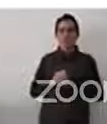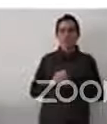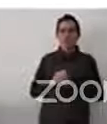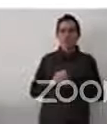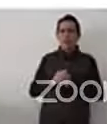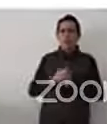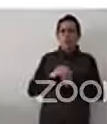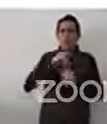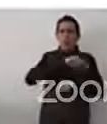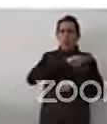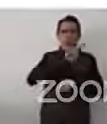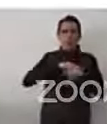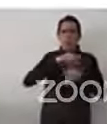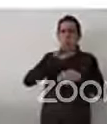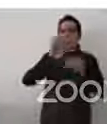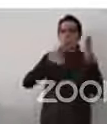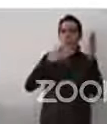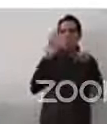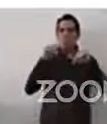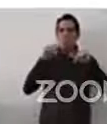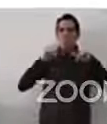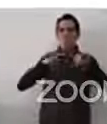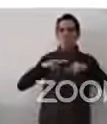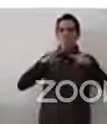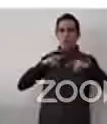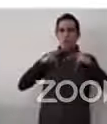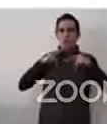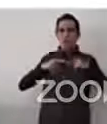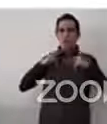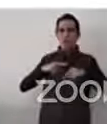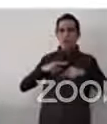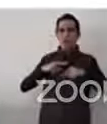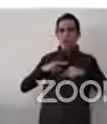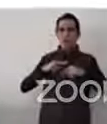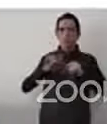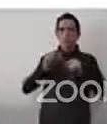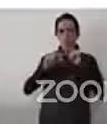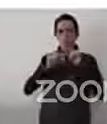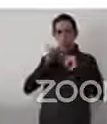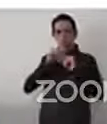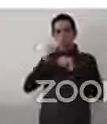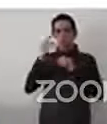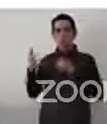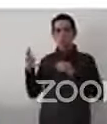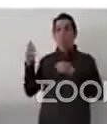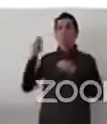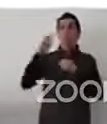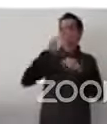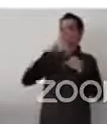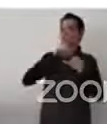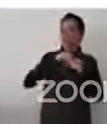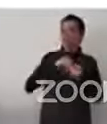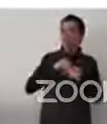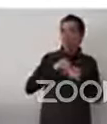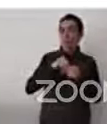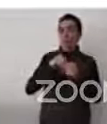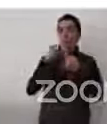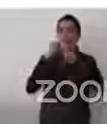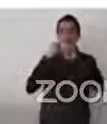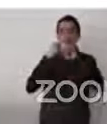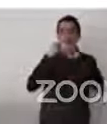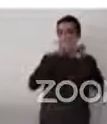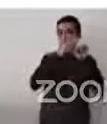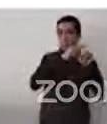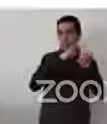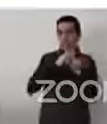más recientemente en instrumentos internacionales desde la declaración de Durban y Santiago.